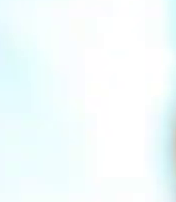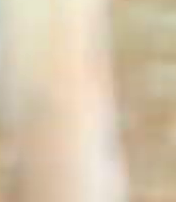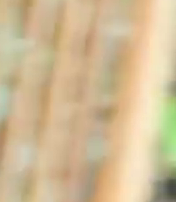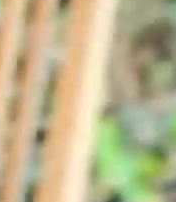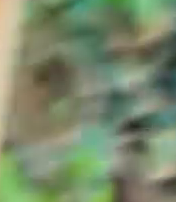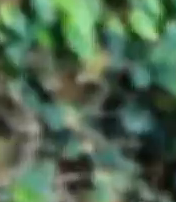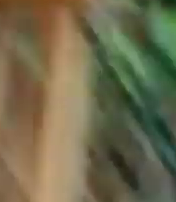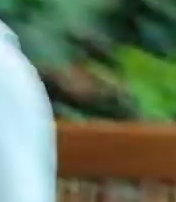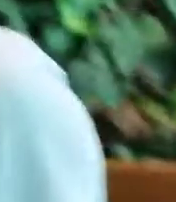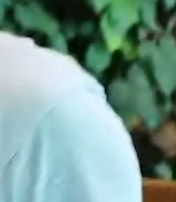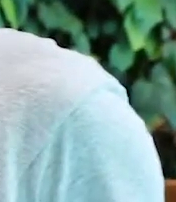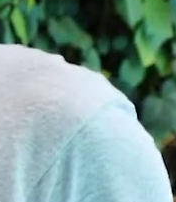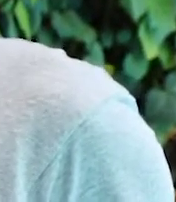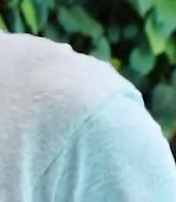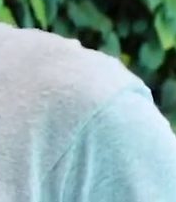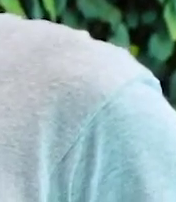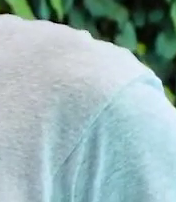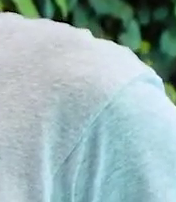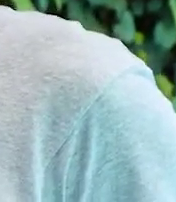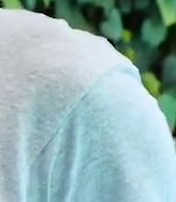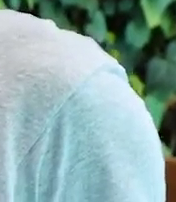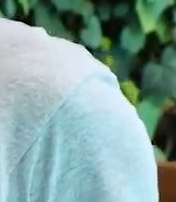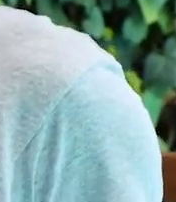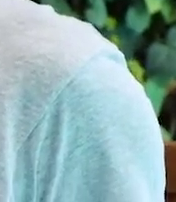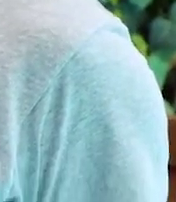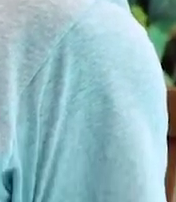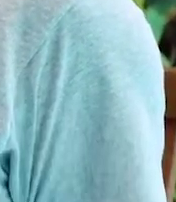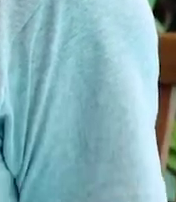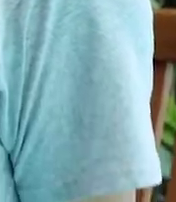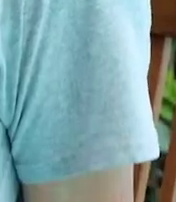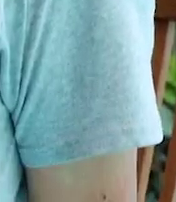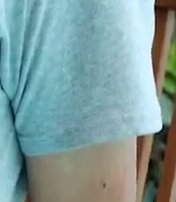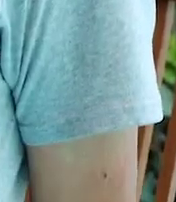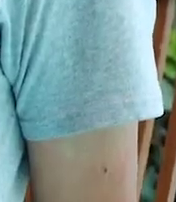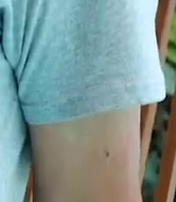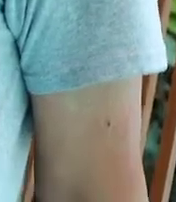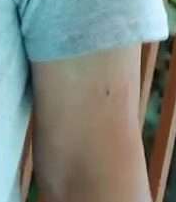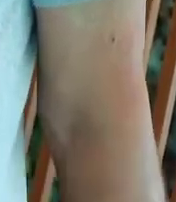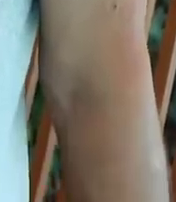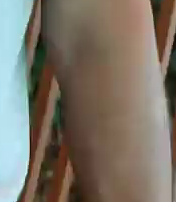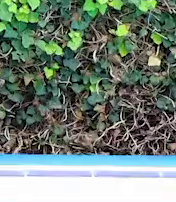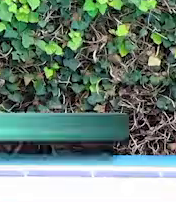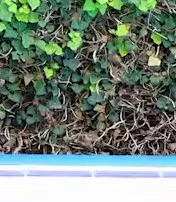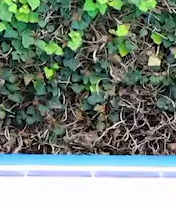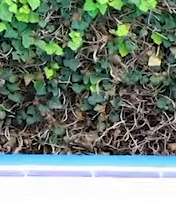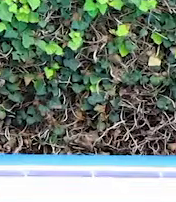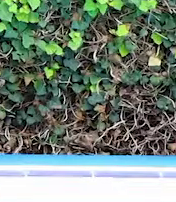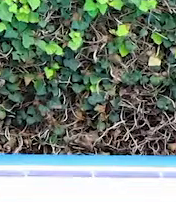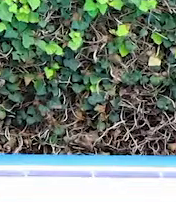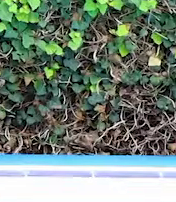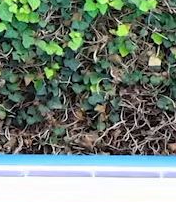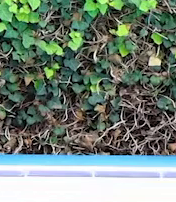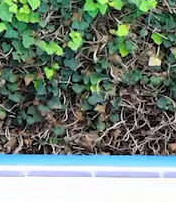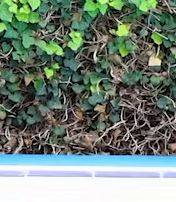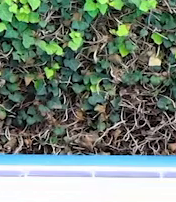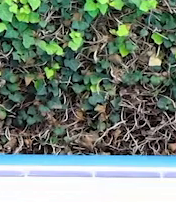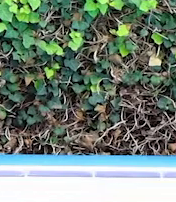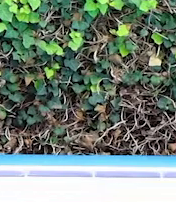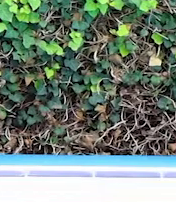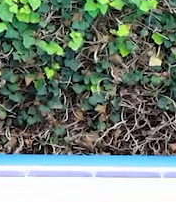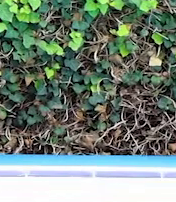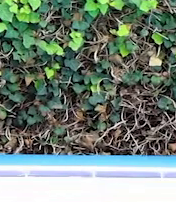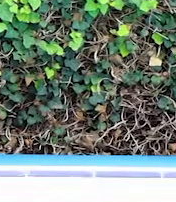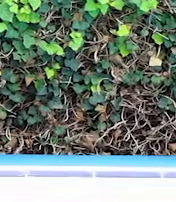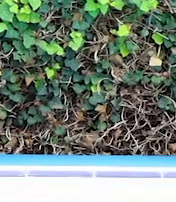lo más relajado, relajado, como si estuvieras sentado. Muy bien. Ok, ya tomamos la posición,